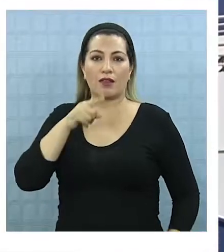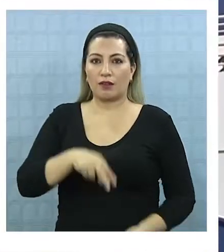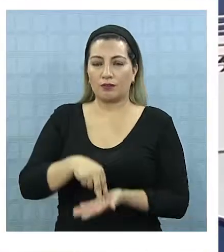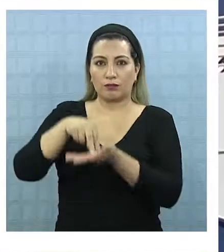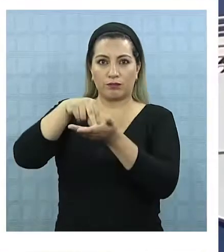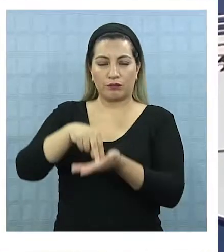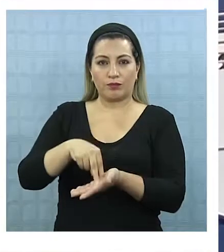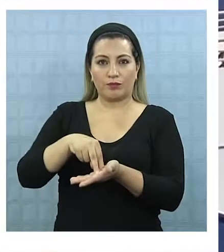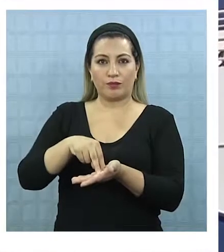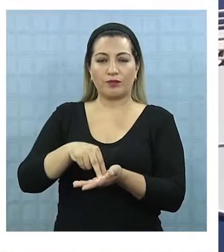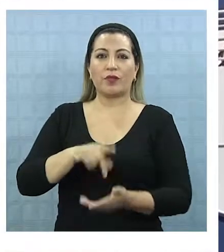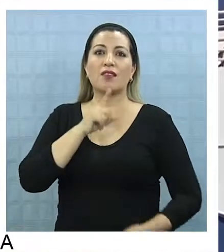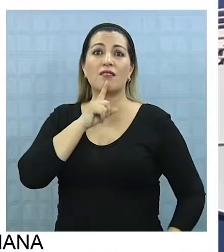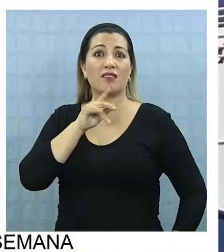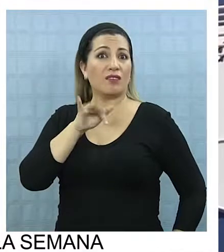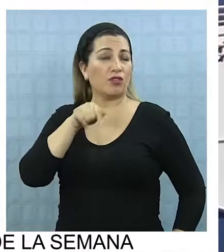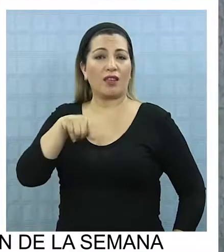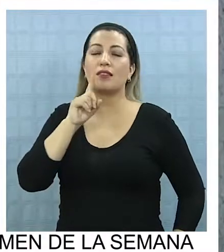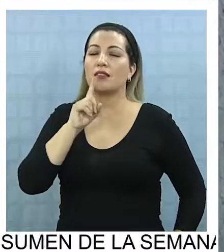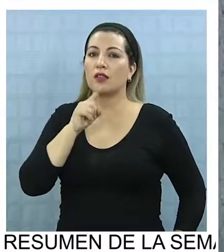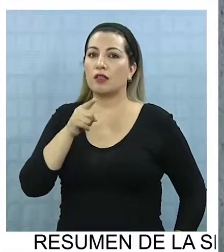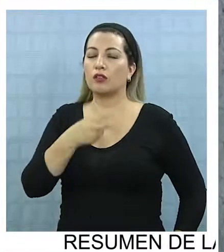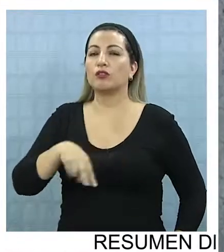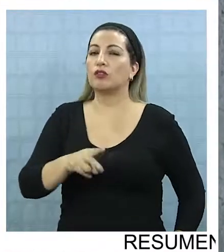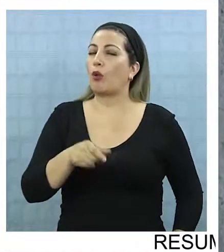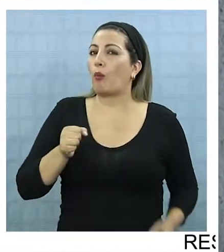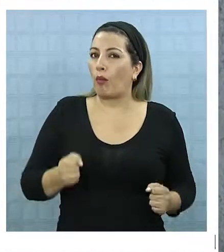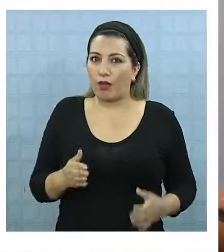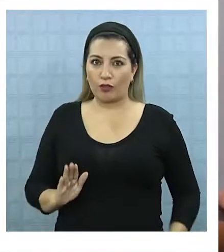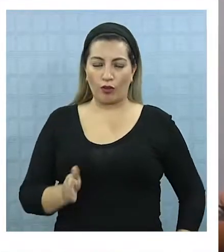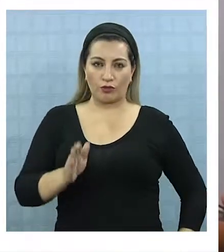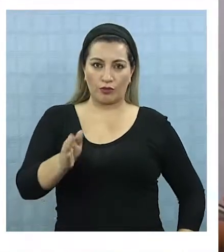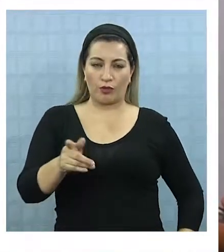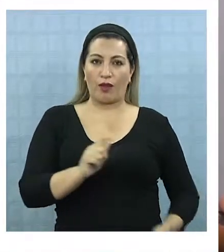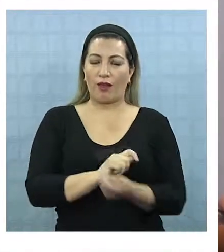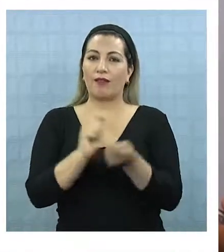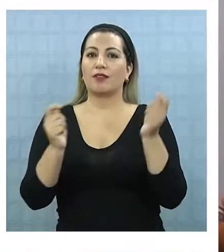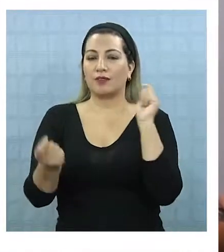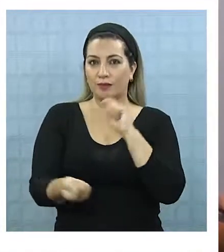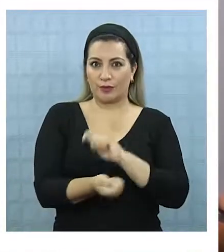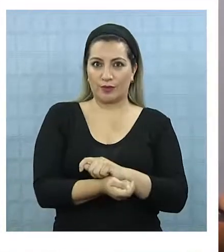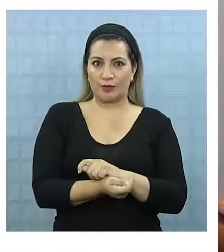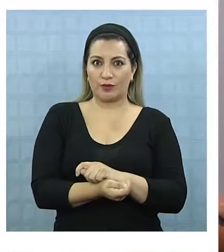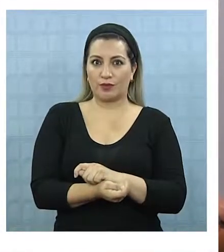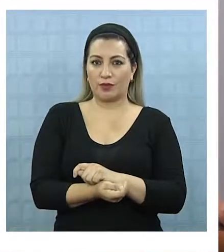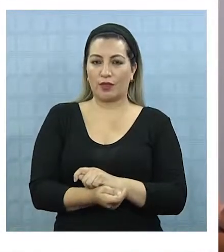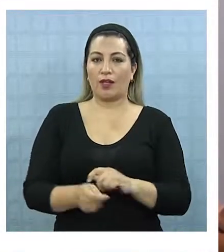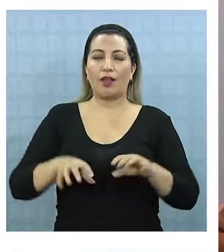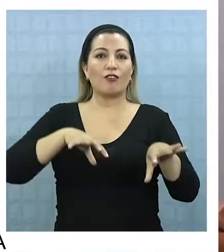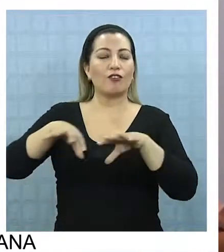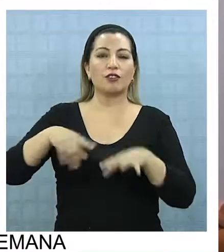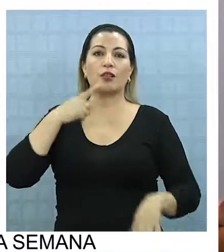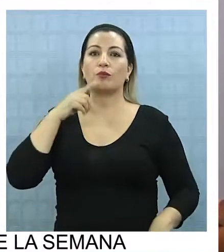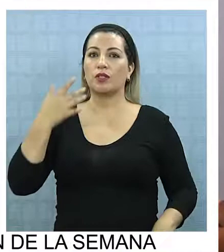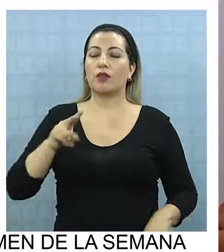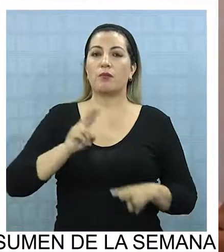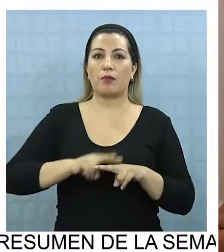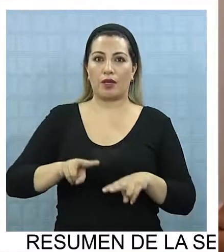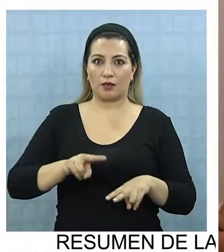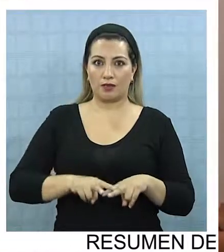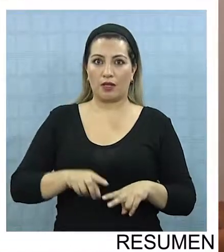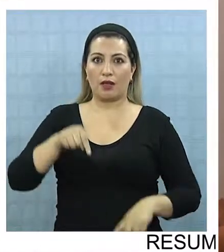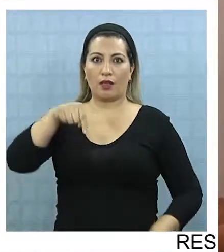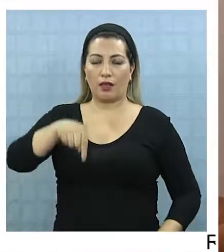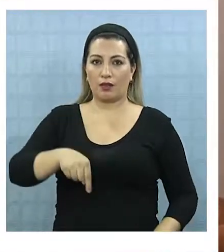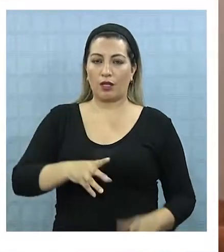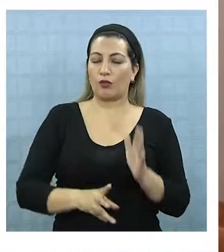elementos de invariabilidad tributaria, efectivamente, podamos continuar con ellas, transformándola en elementos importantes para que consolidemos